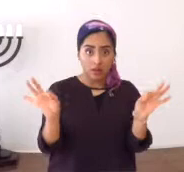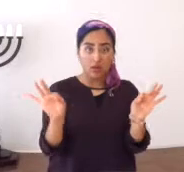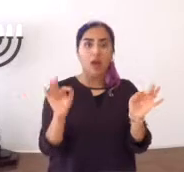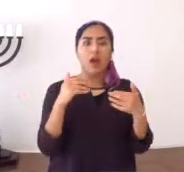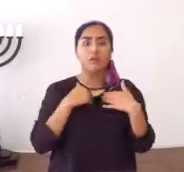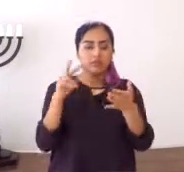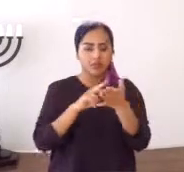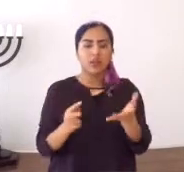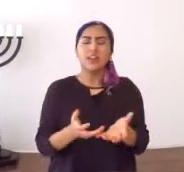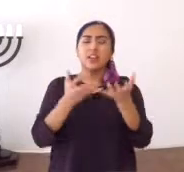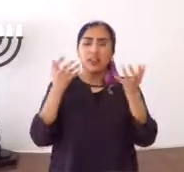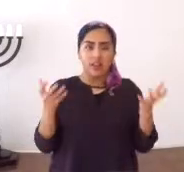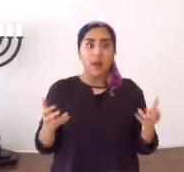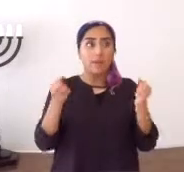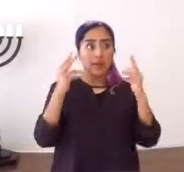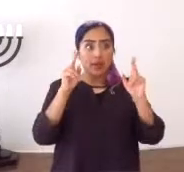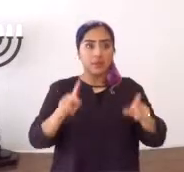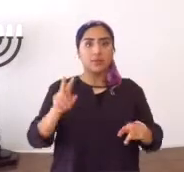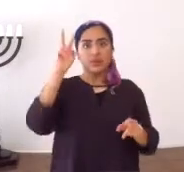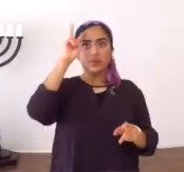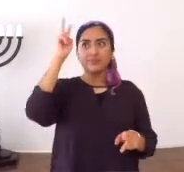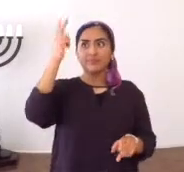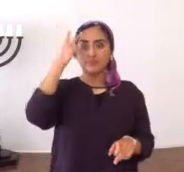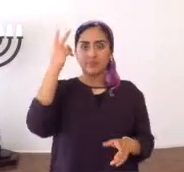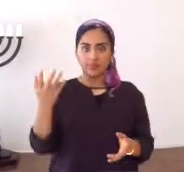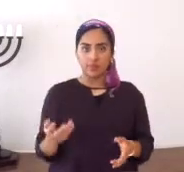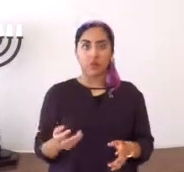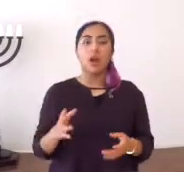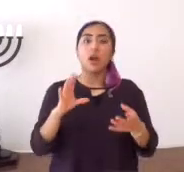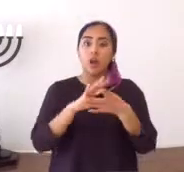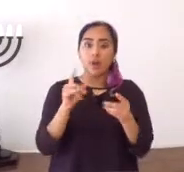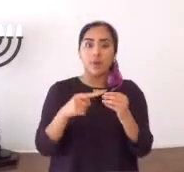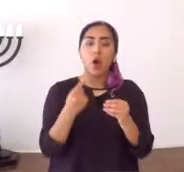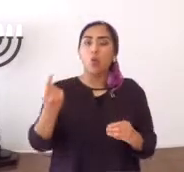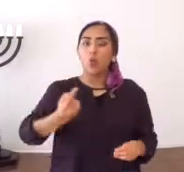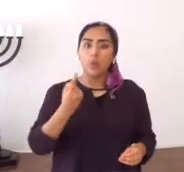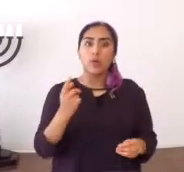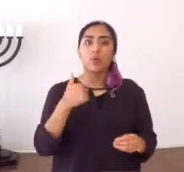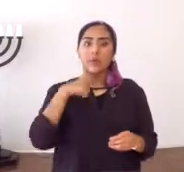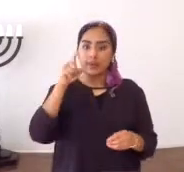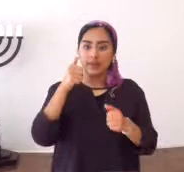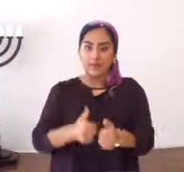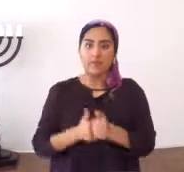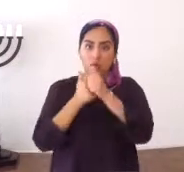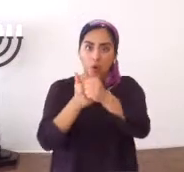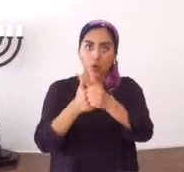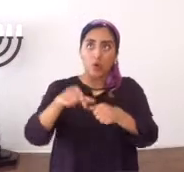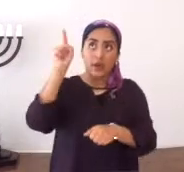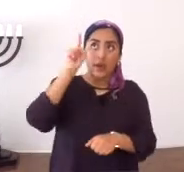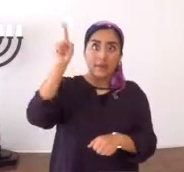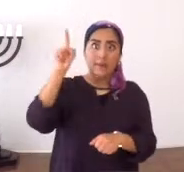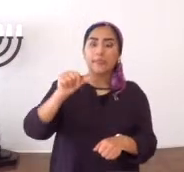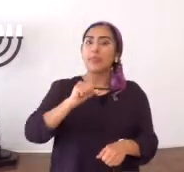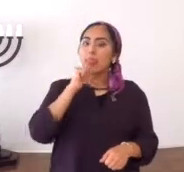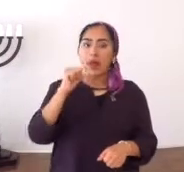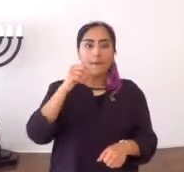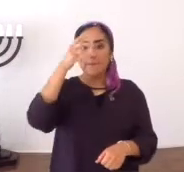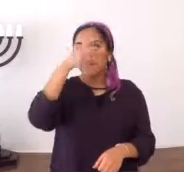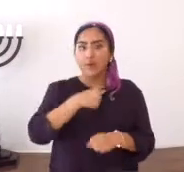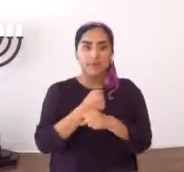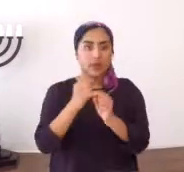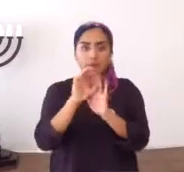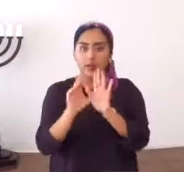estos pasukí, en estos versículos, se han leído mucho, y se han muy mal interpretado, está hablando solamente, de que hay que seguirlo a él,